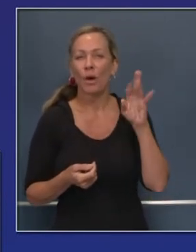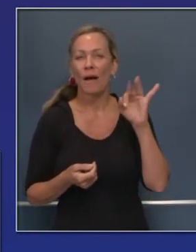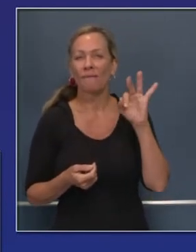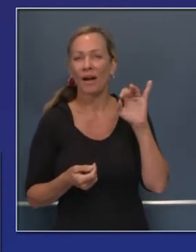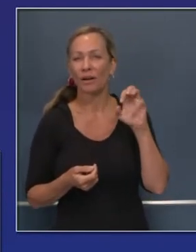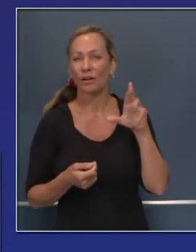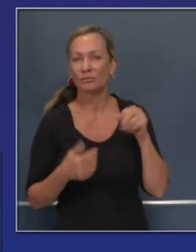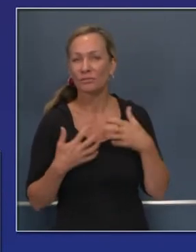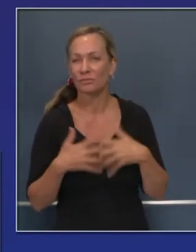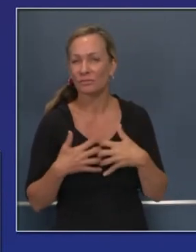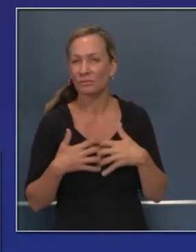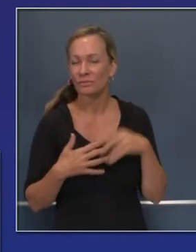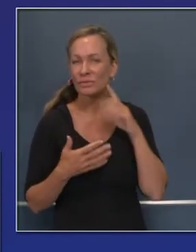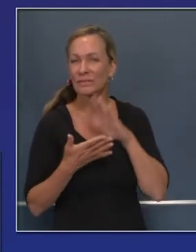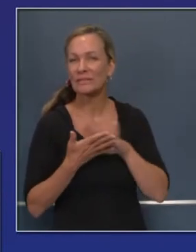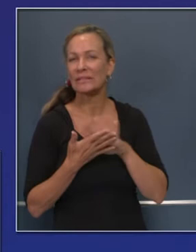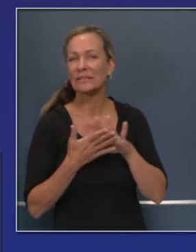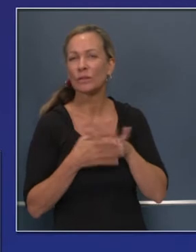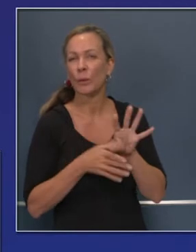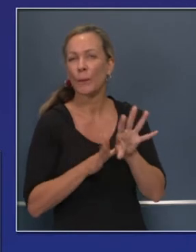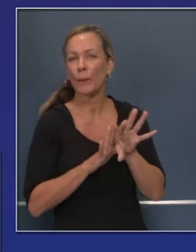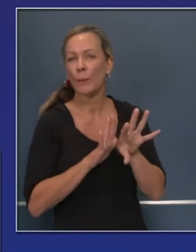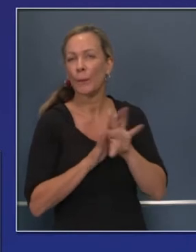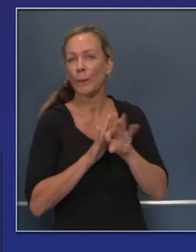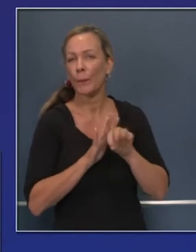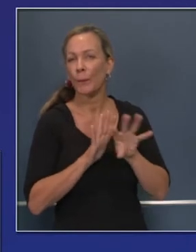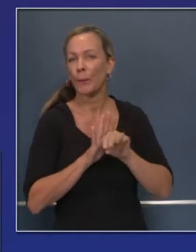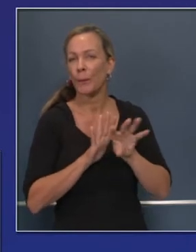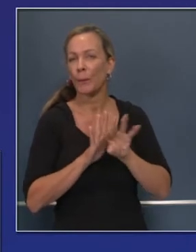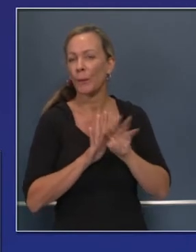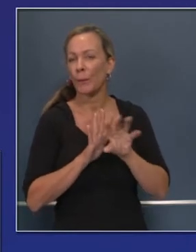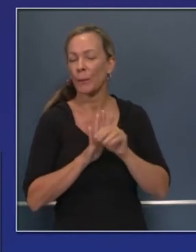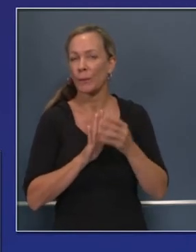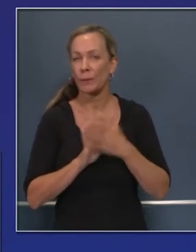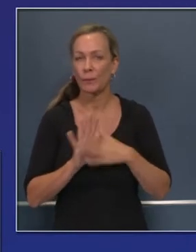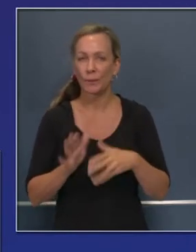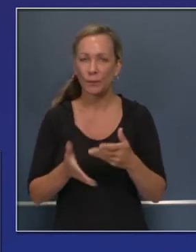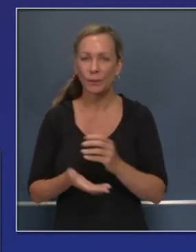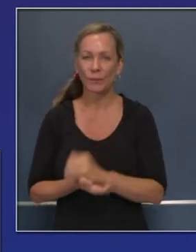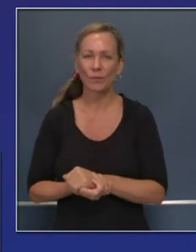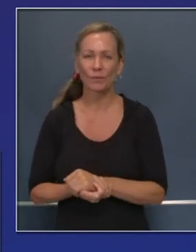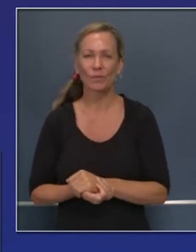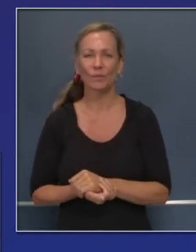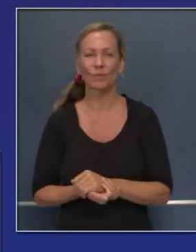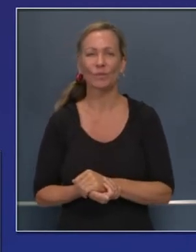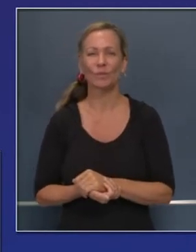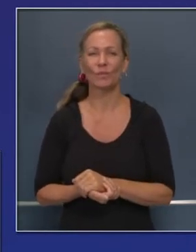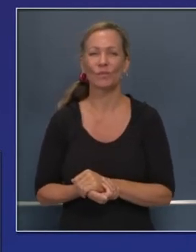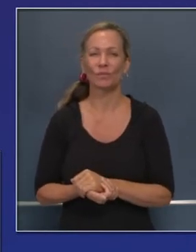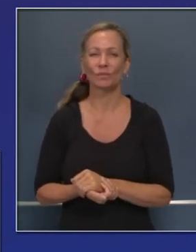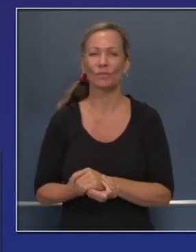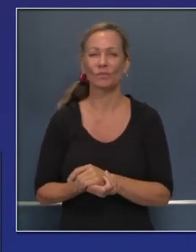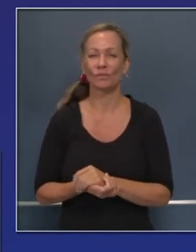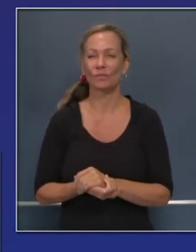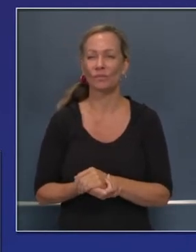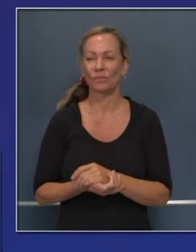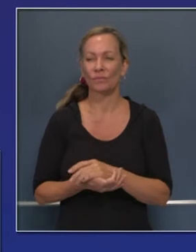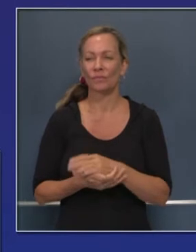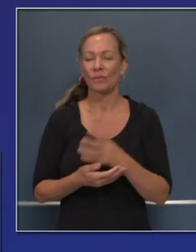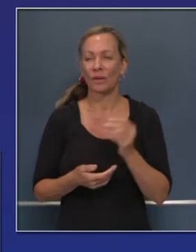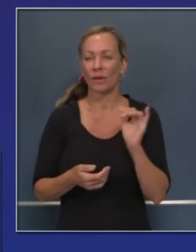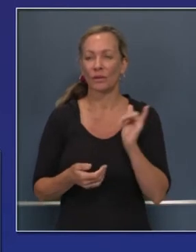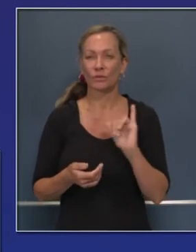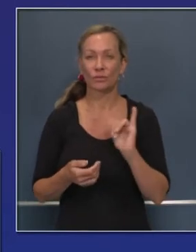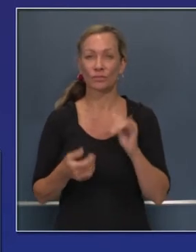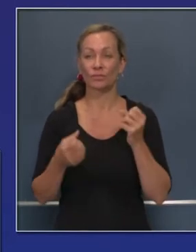requisionado más de ellos. Quiero agradecer también a los distritos de purificación de aire, del control de la calidad del aire que nos han